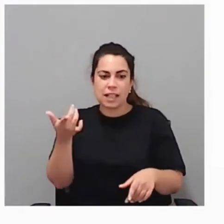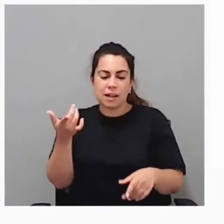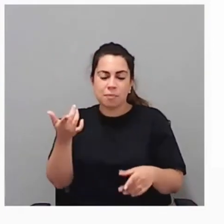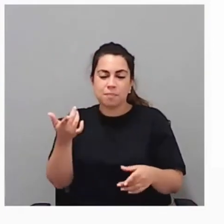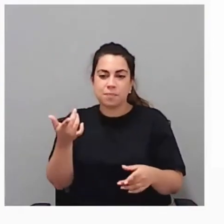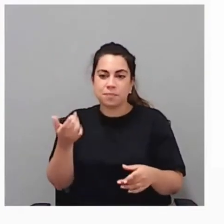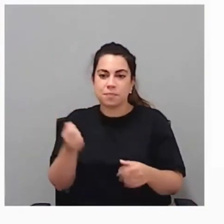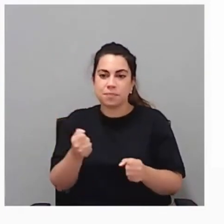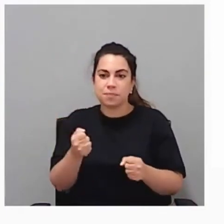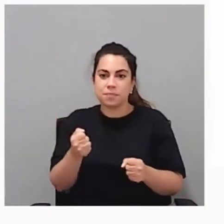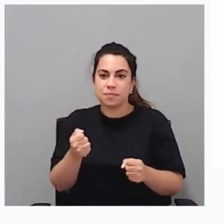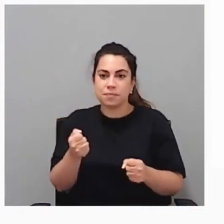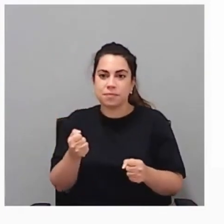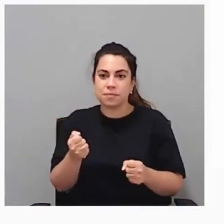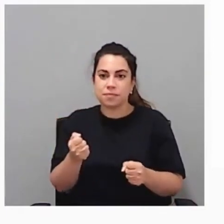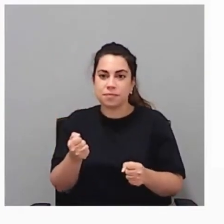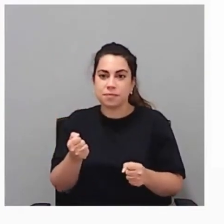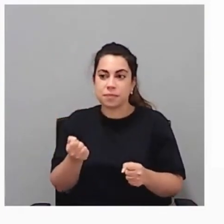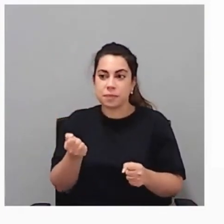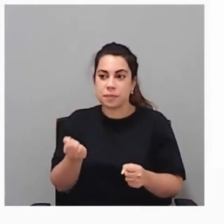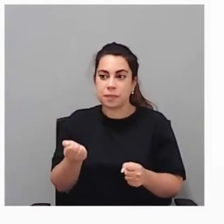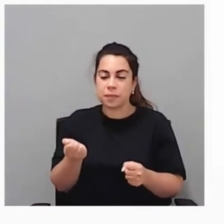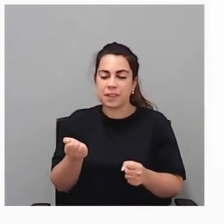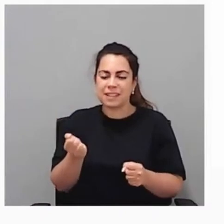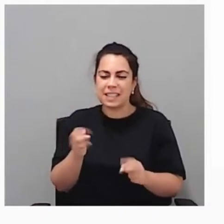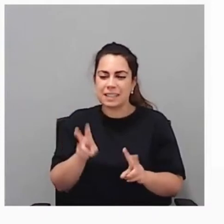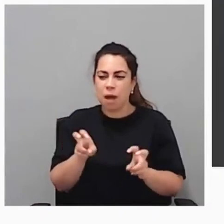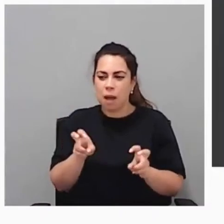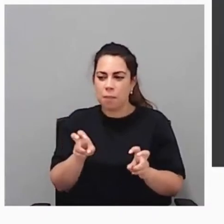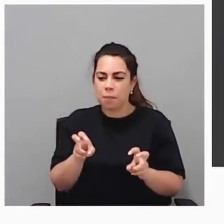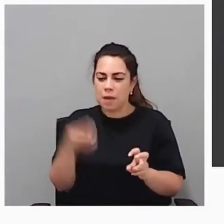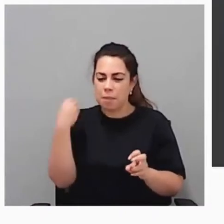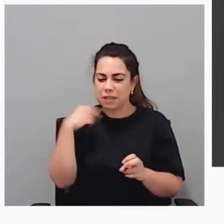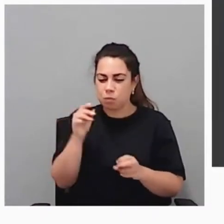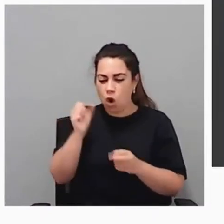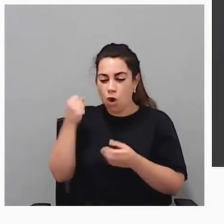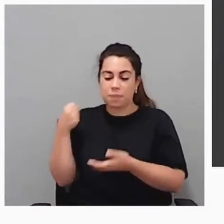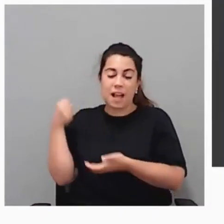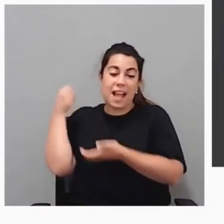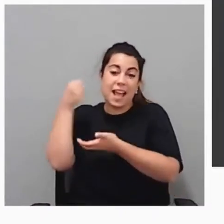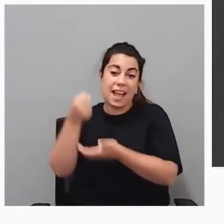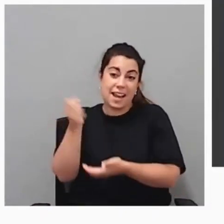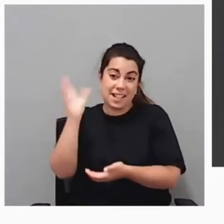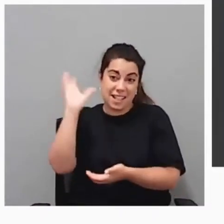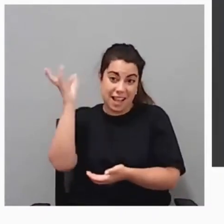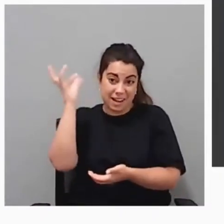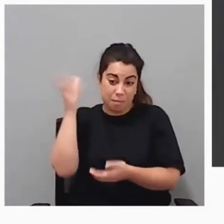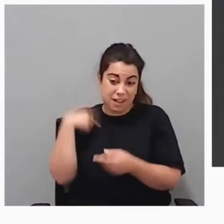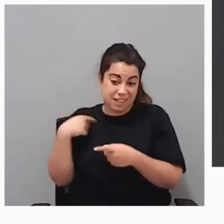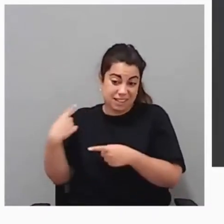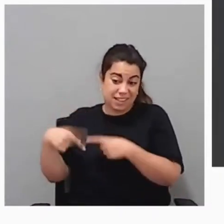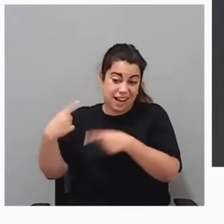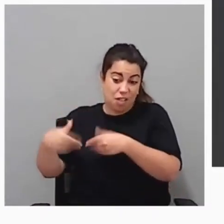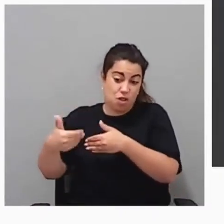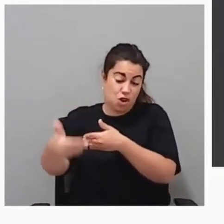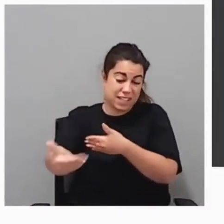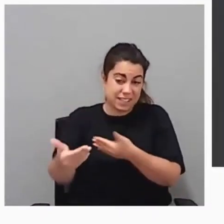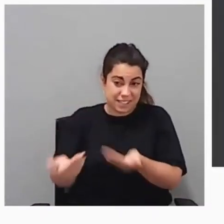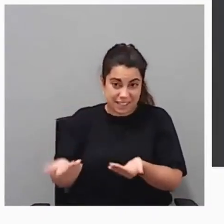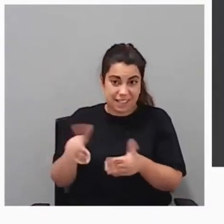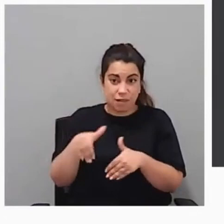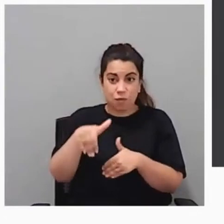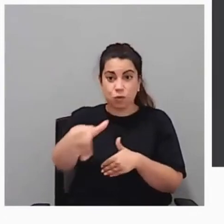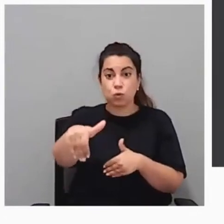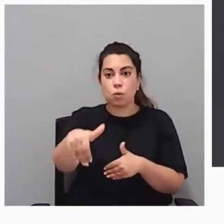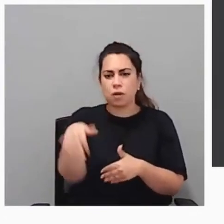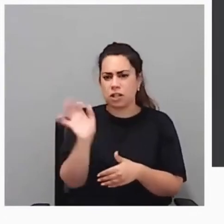El buen antepasado. Es verdad que él se refiere más a la herencia climática que les vamos a dejar a las futuras generaciones, pero sirve también muy bien para explicar